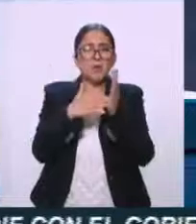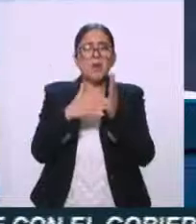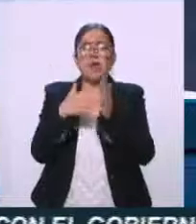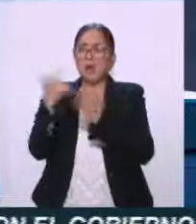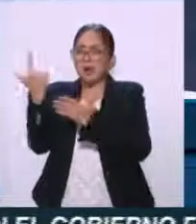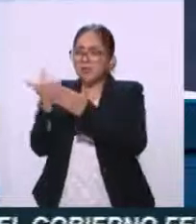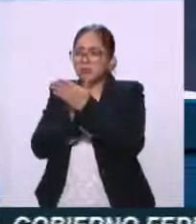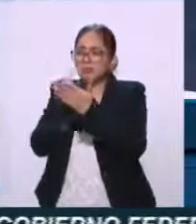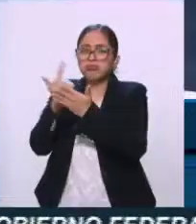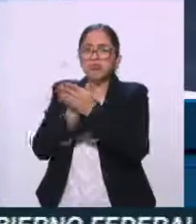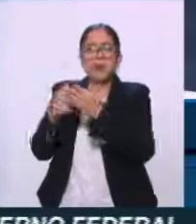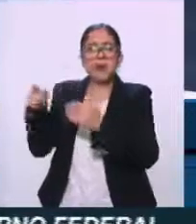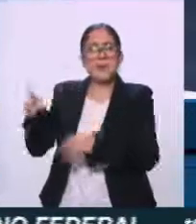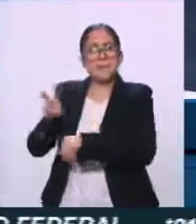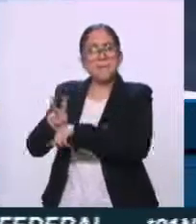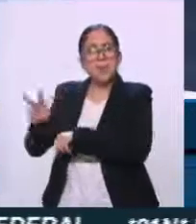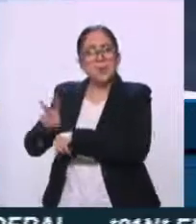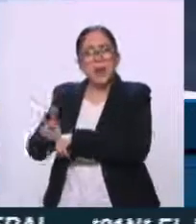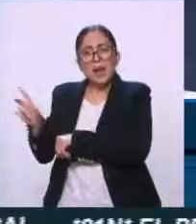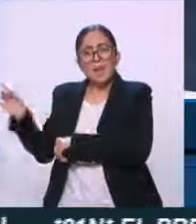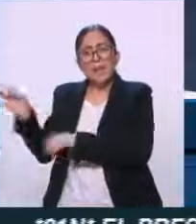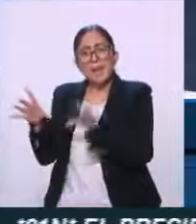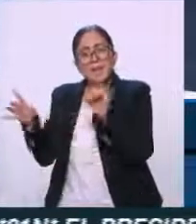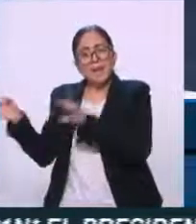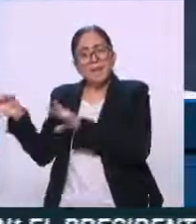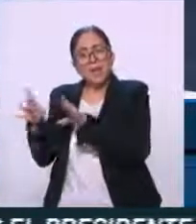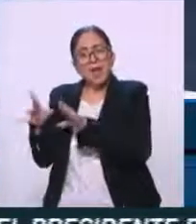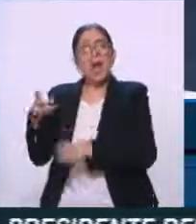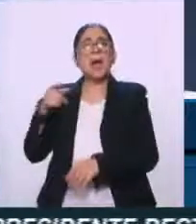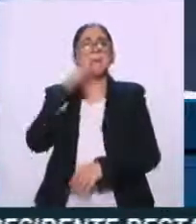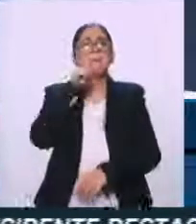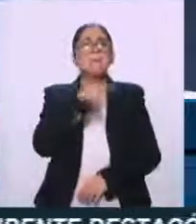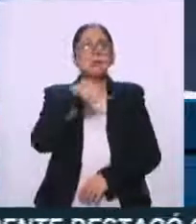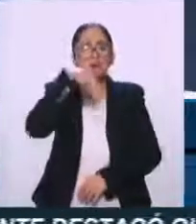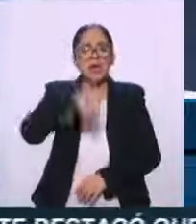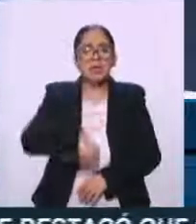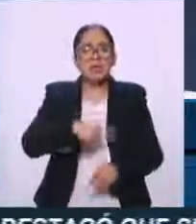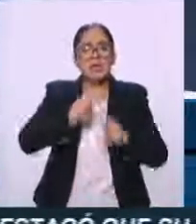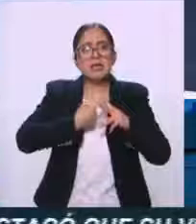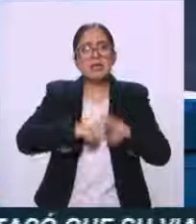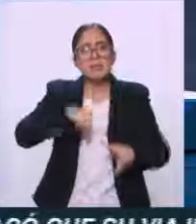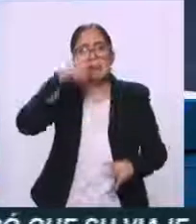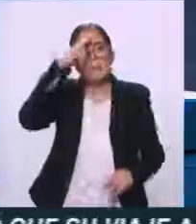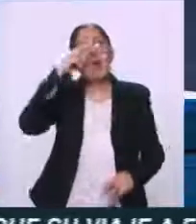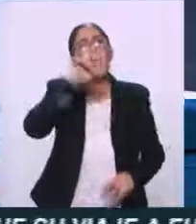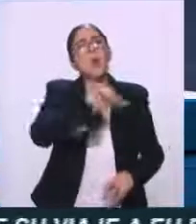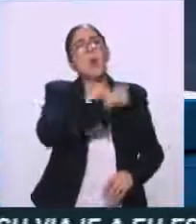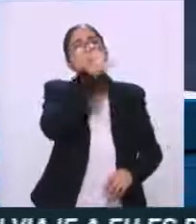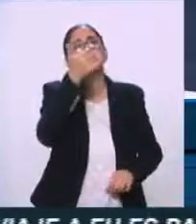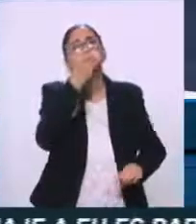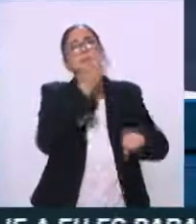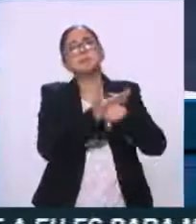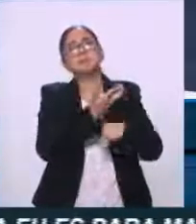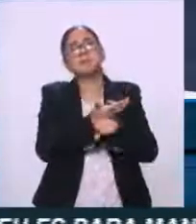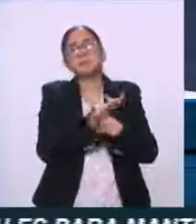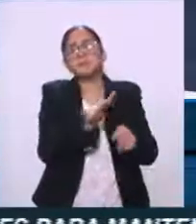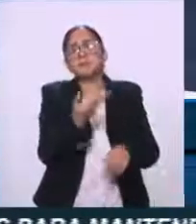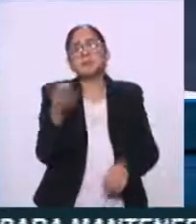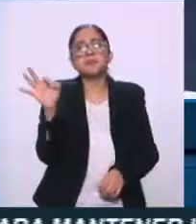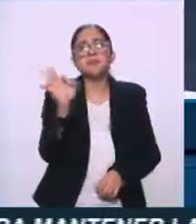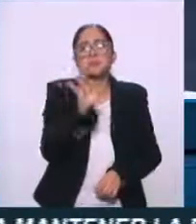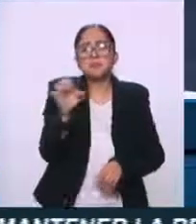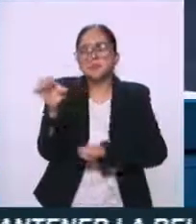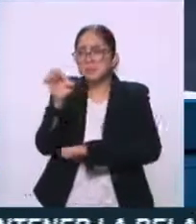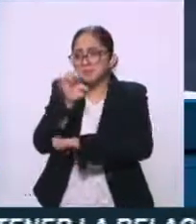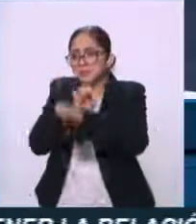desde allá y luego las que se activaron aquí y en el sur de Estados Unidos. Entonces, solamente una empresa muy grande o un gobierno